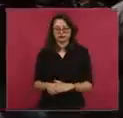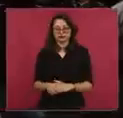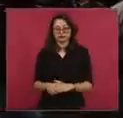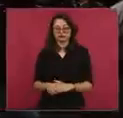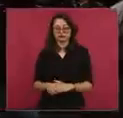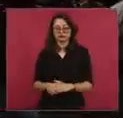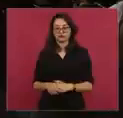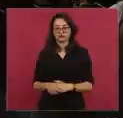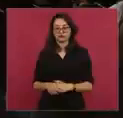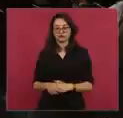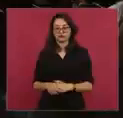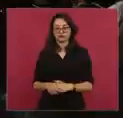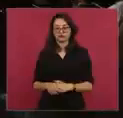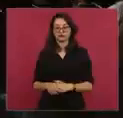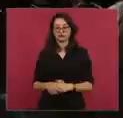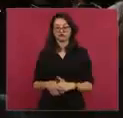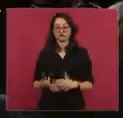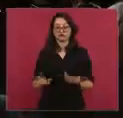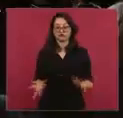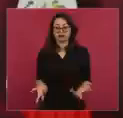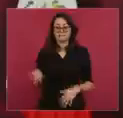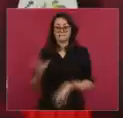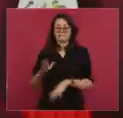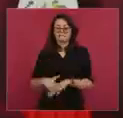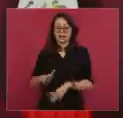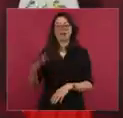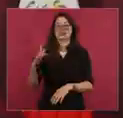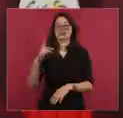con mayor intensidad.